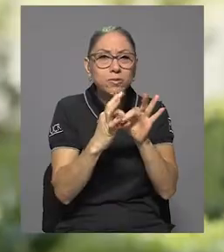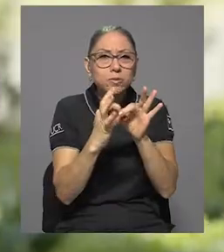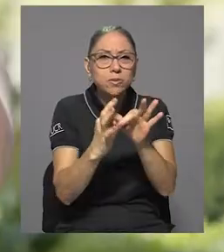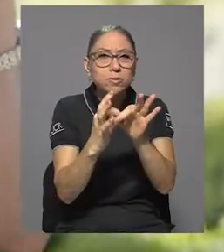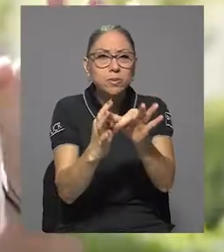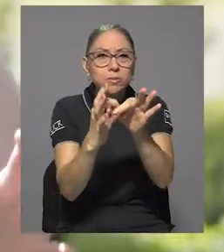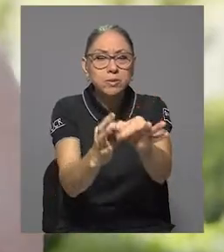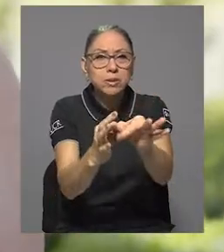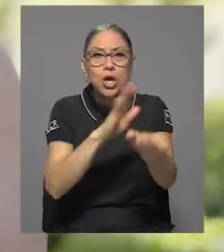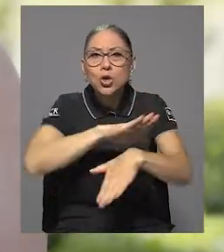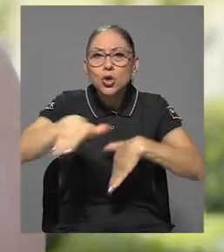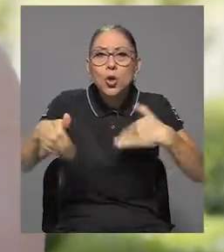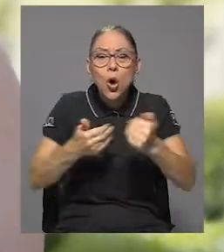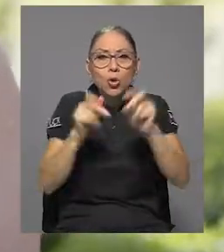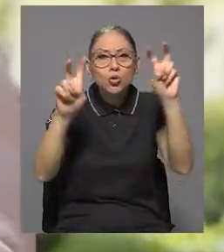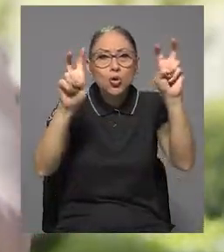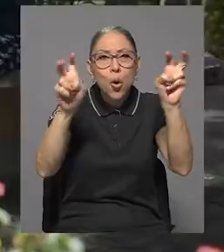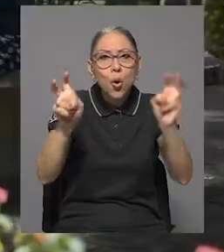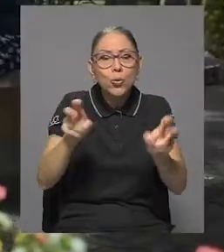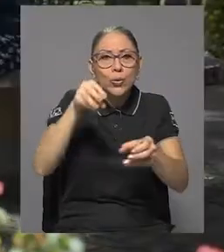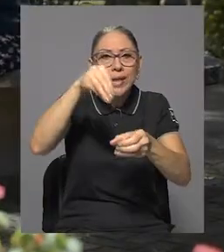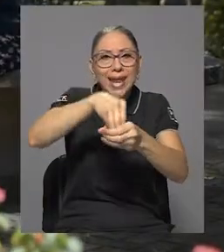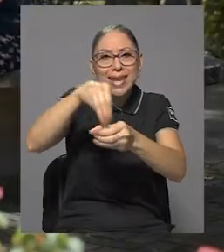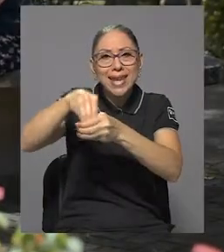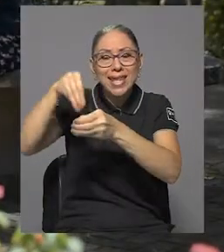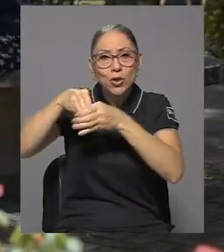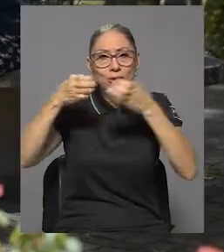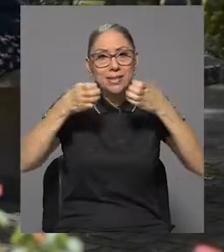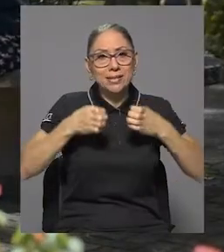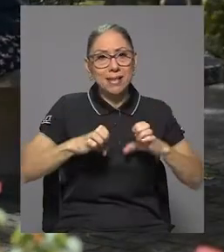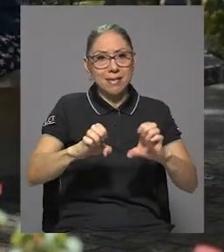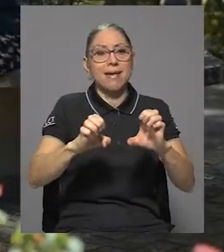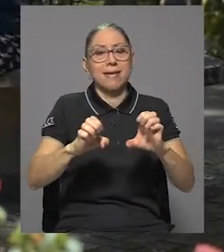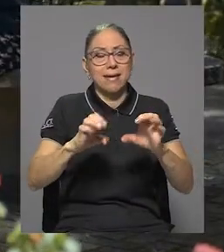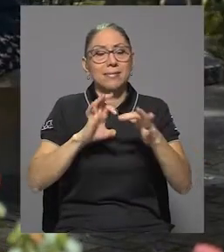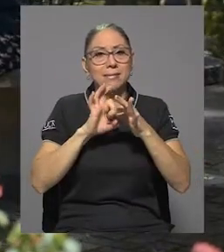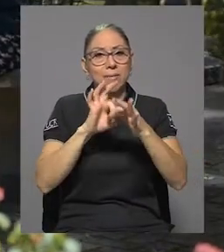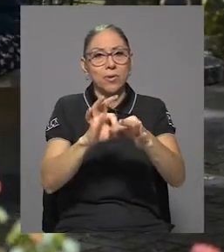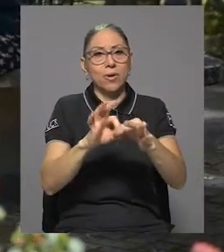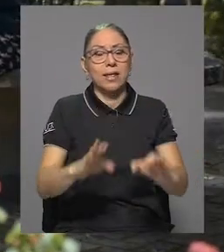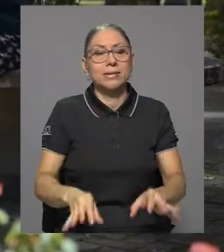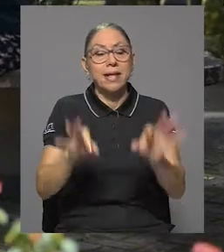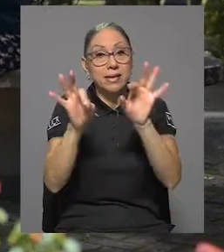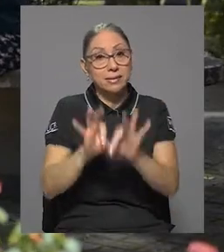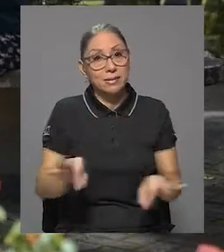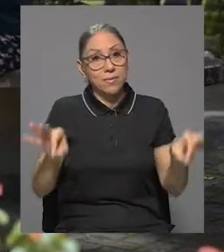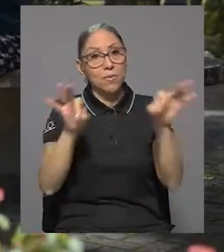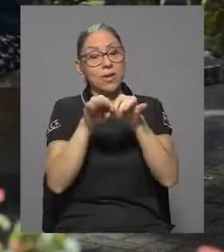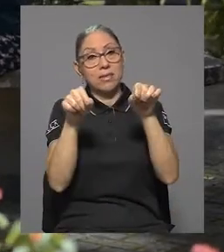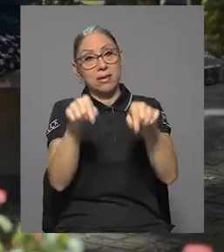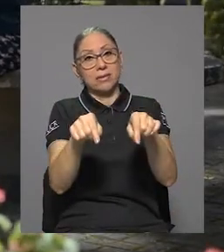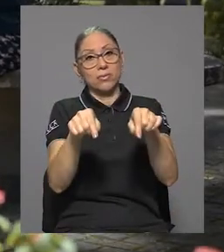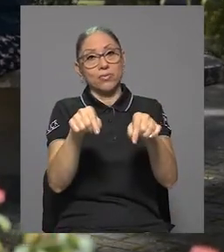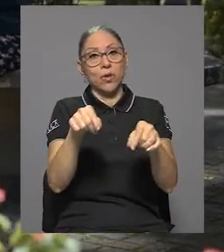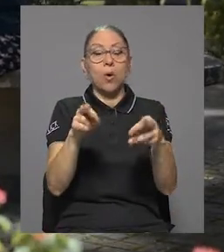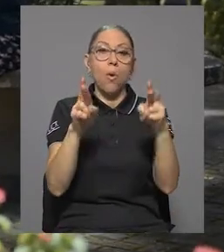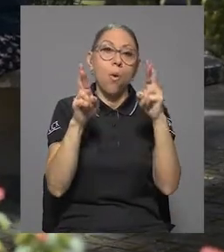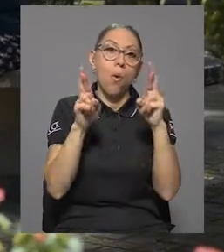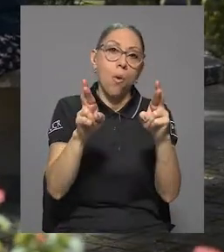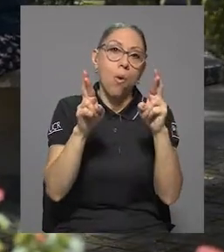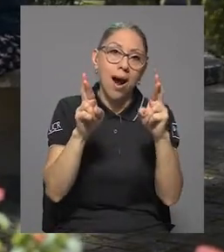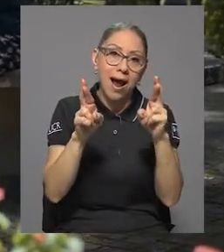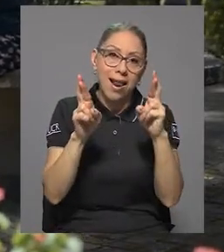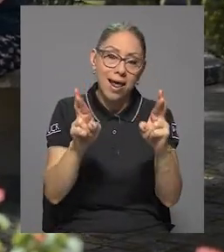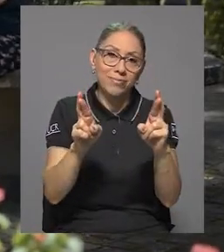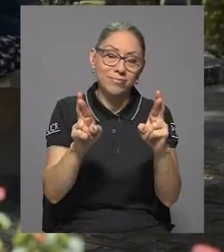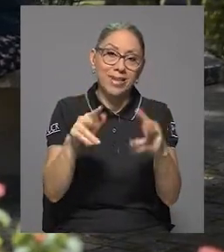interconectados, interrelacionados, todos los contenidos, todas las estrategias están vinculadas. Es importante